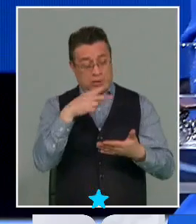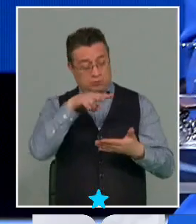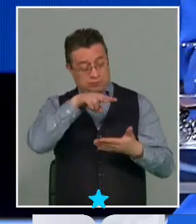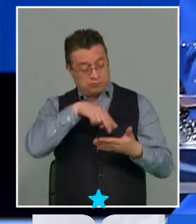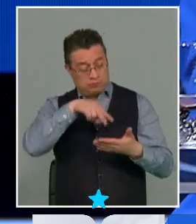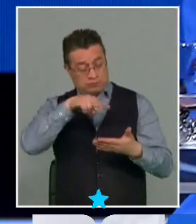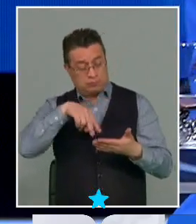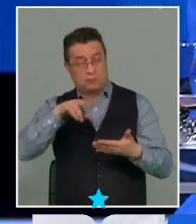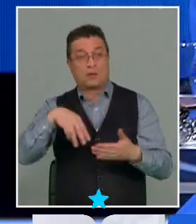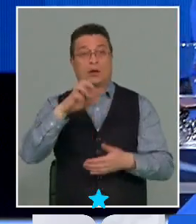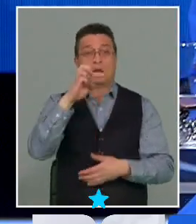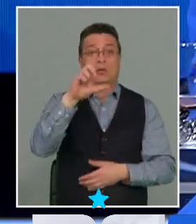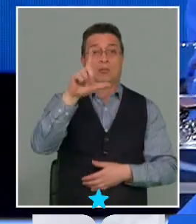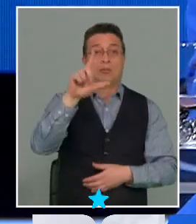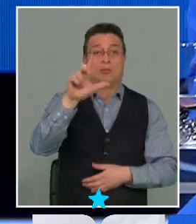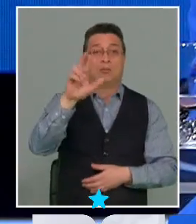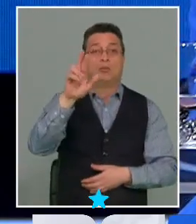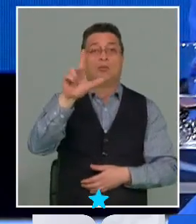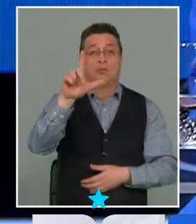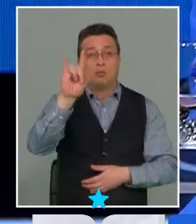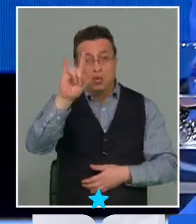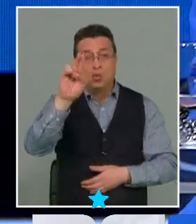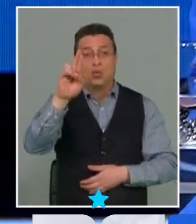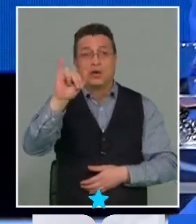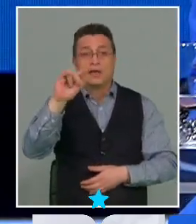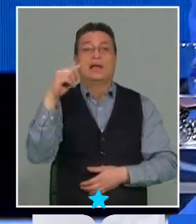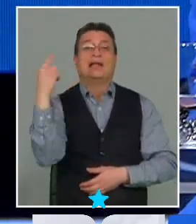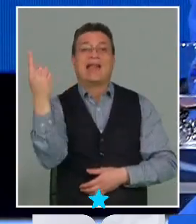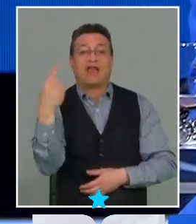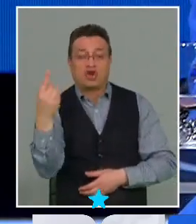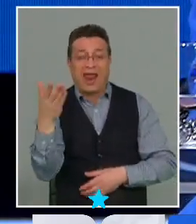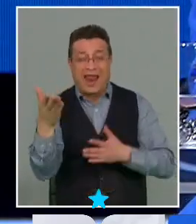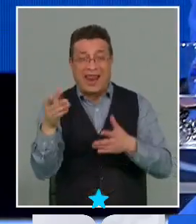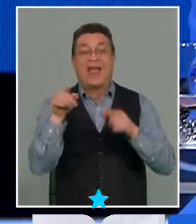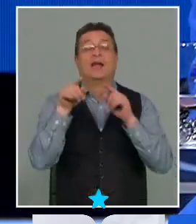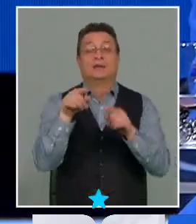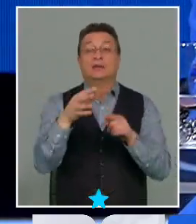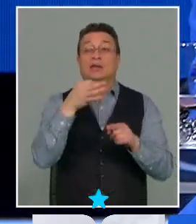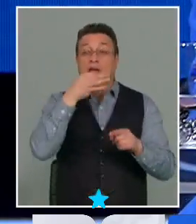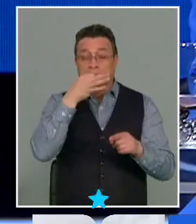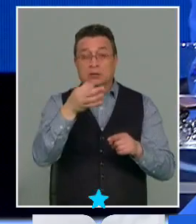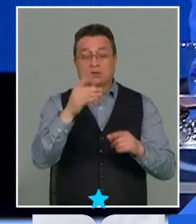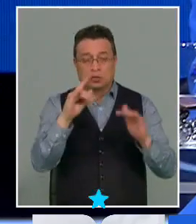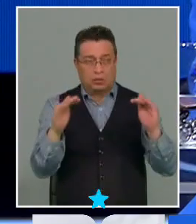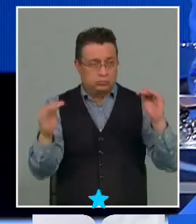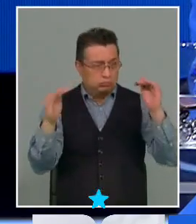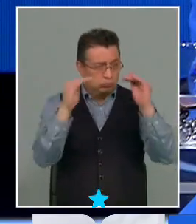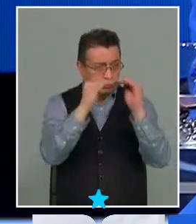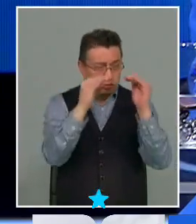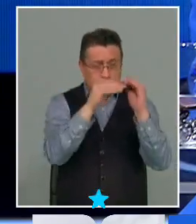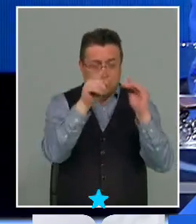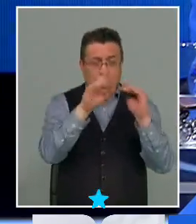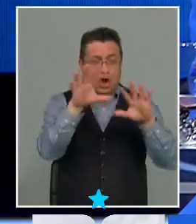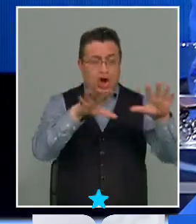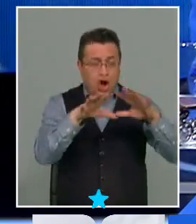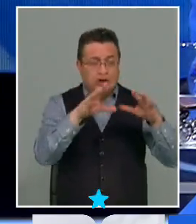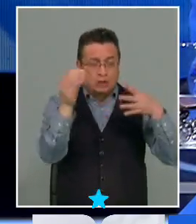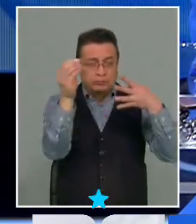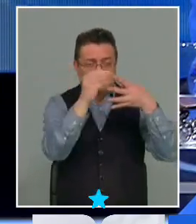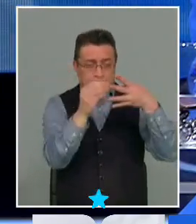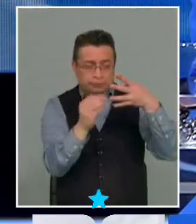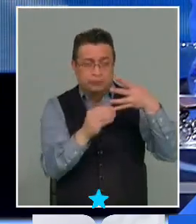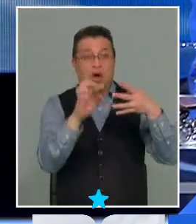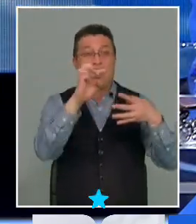en este caso, la plurinacionalidad, va estableciendo el esquema y los elementos que la componen. Es decir, el